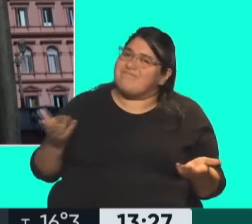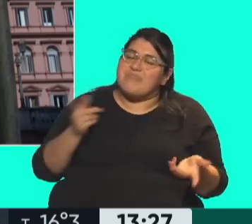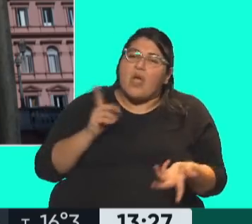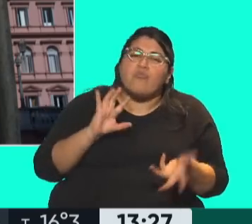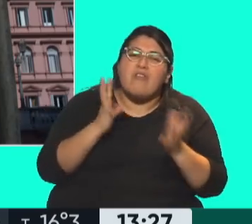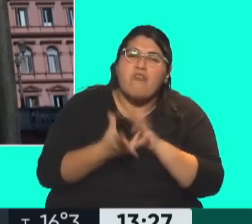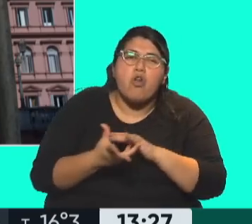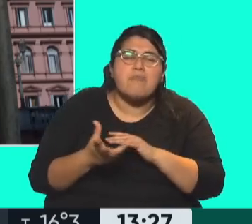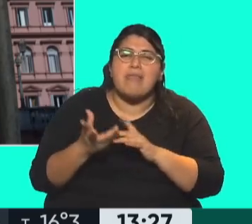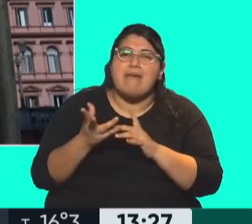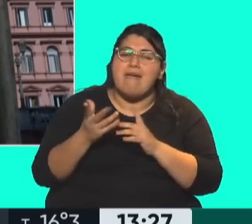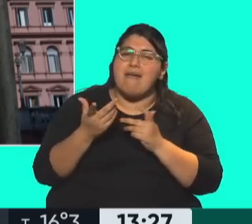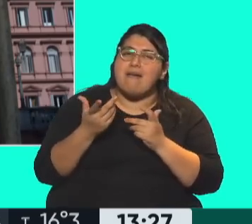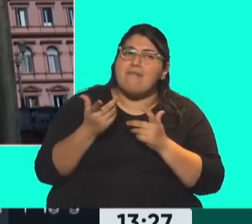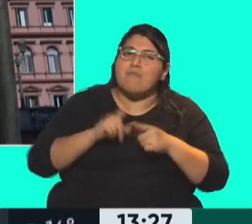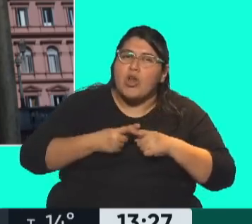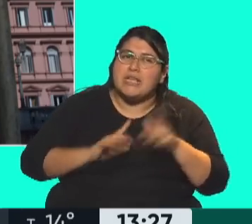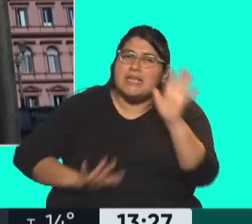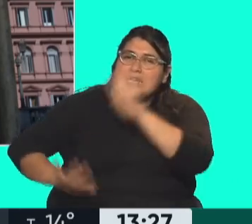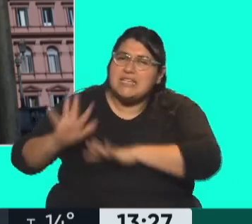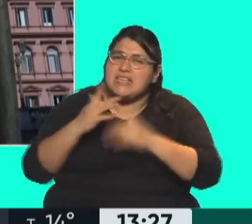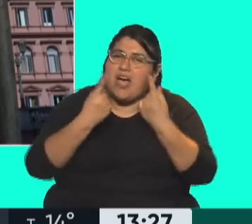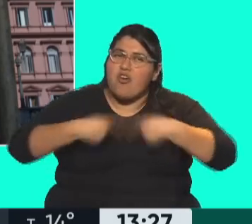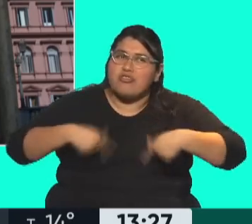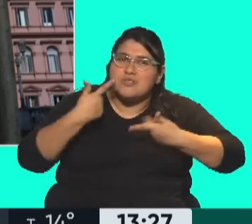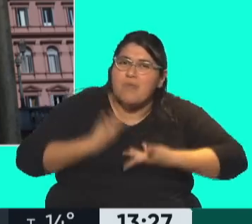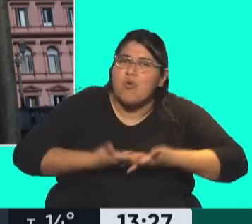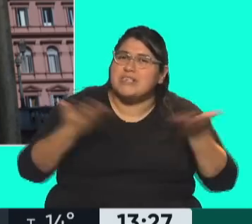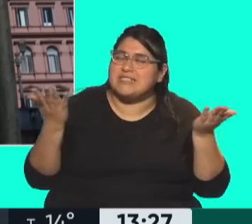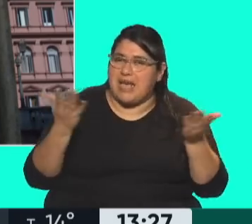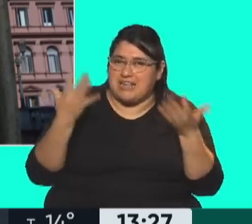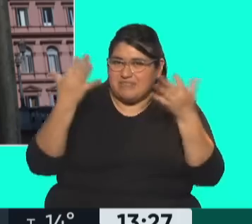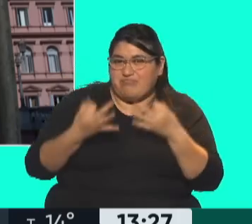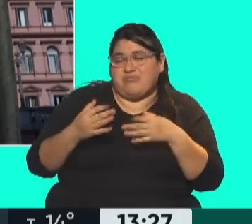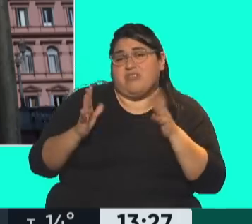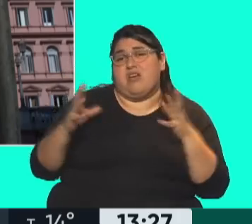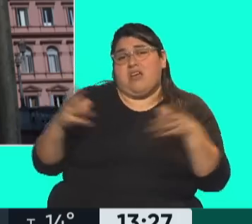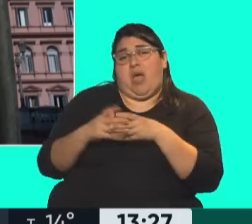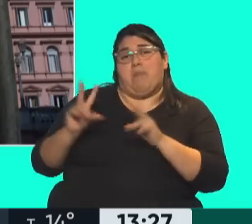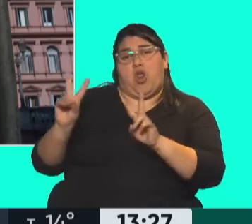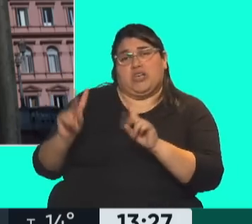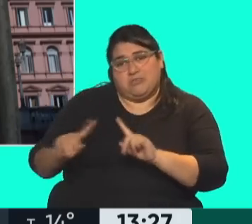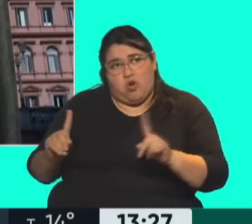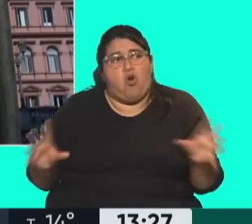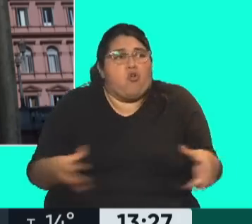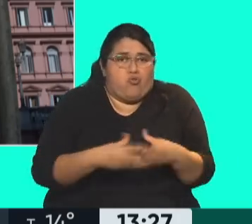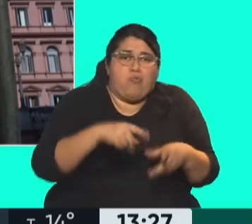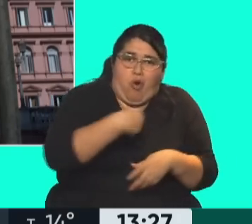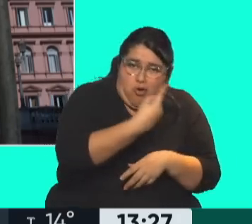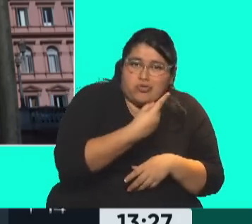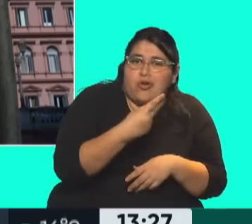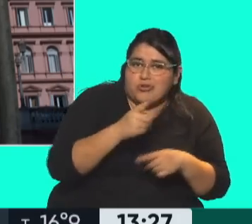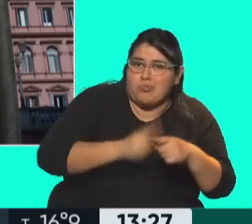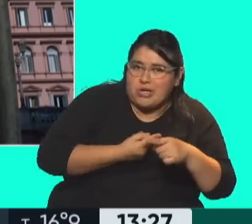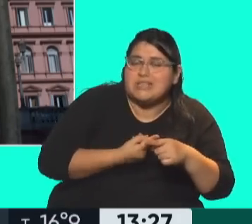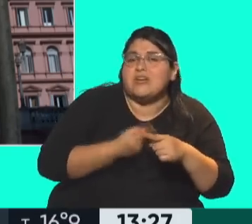de la que hablábamos más temprano también hoy a la mañana, que involucra no solamente a dirigentes del peronismo, sino también a dirigentes de otros espacios políticos, pero que tiene,